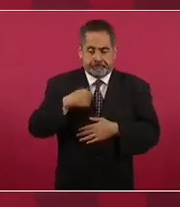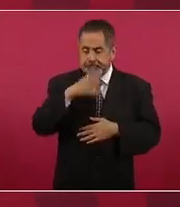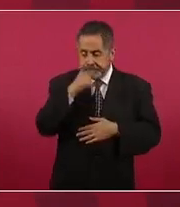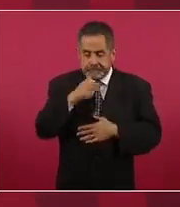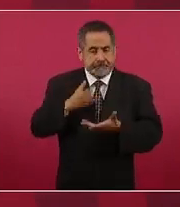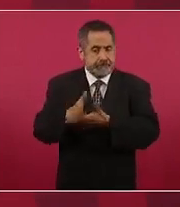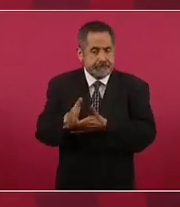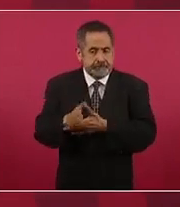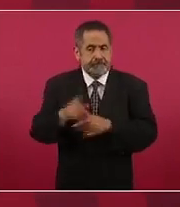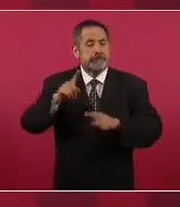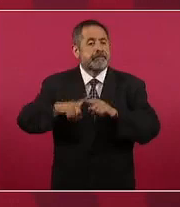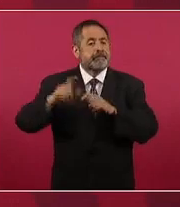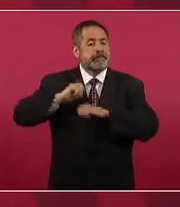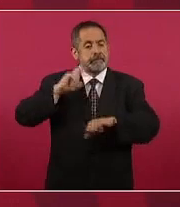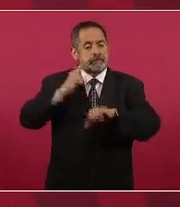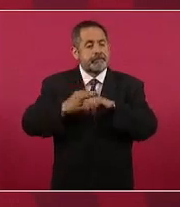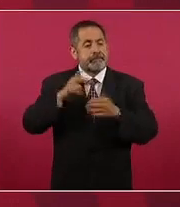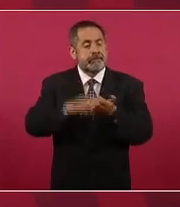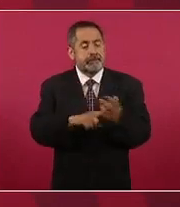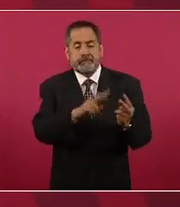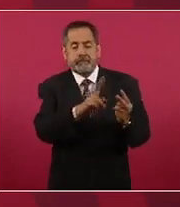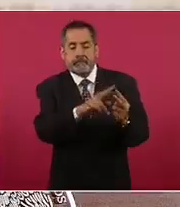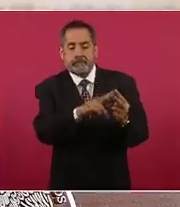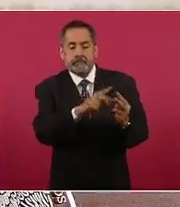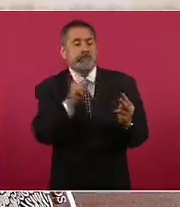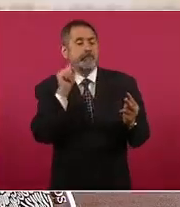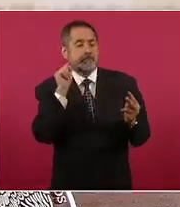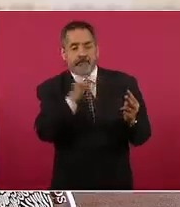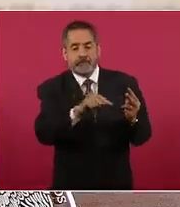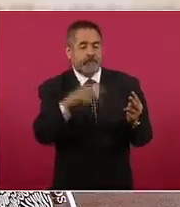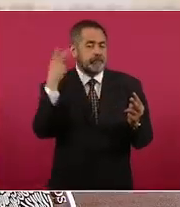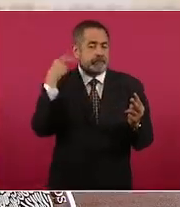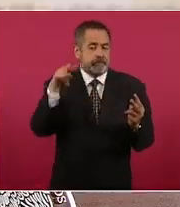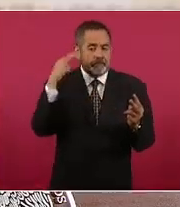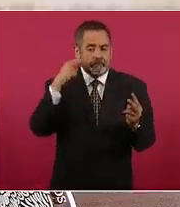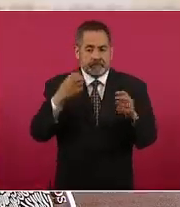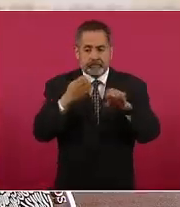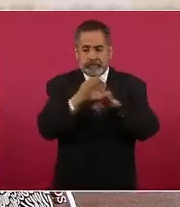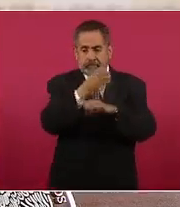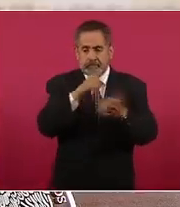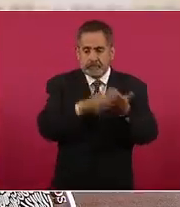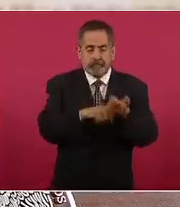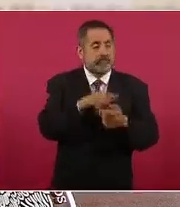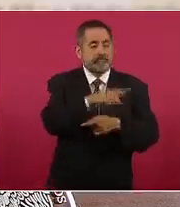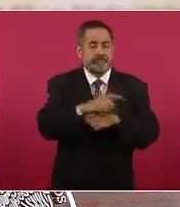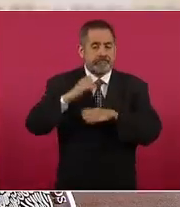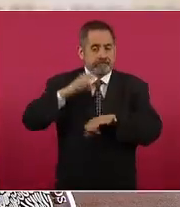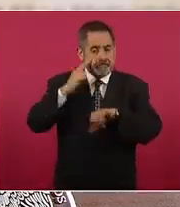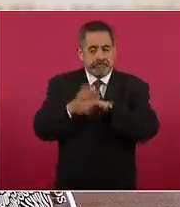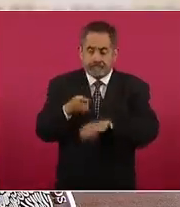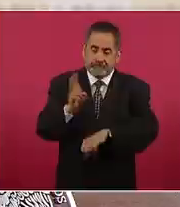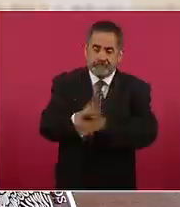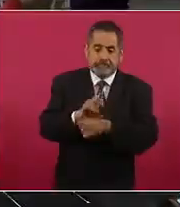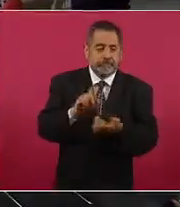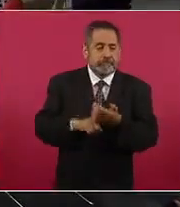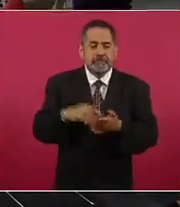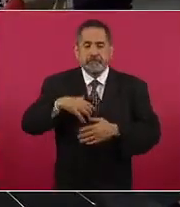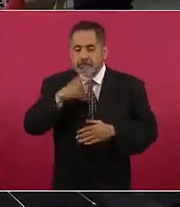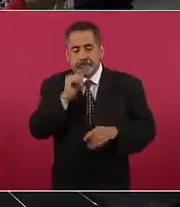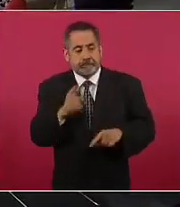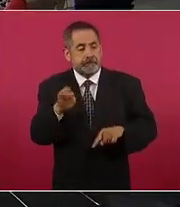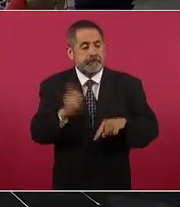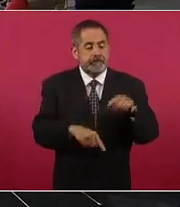precisamente debido a estos dos elementos no podemos revisar el REBOE mientras no